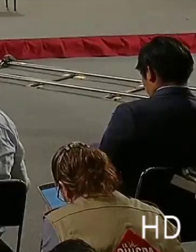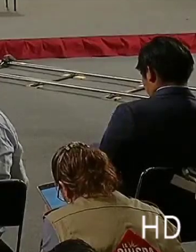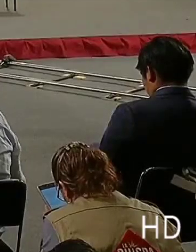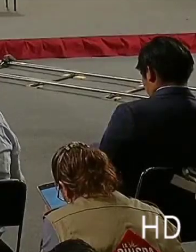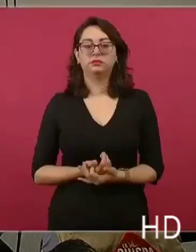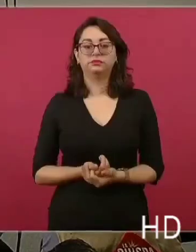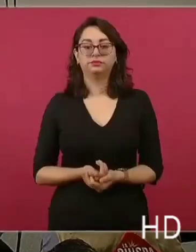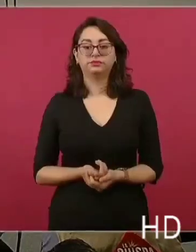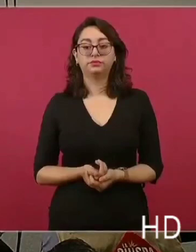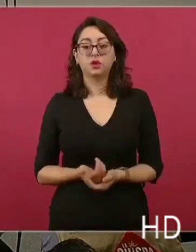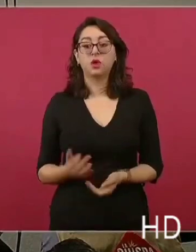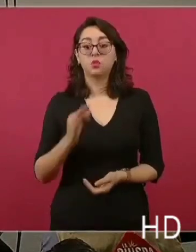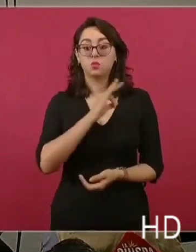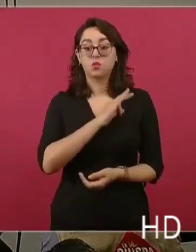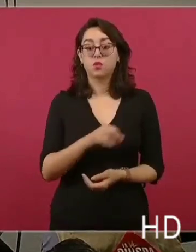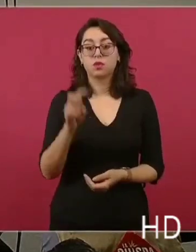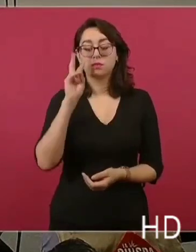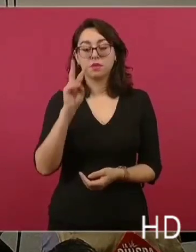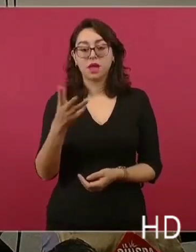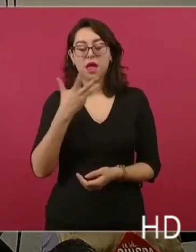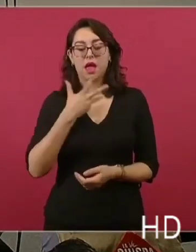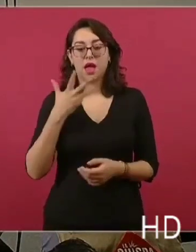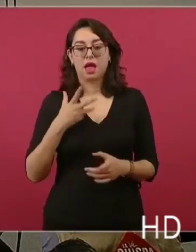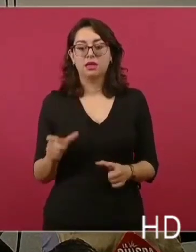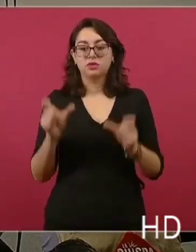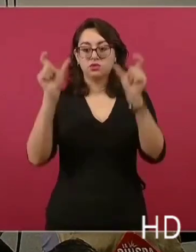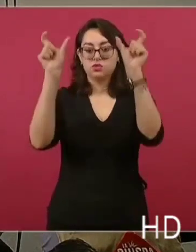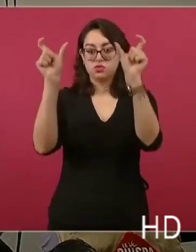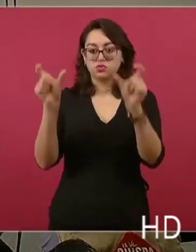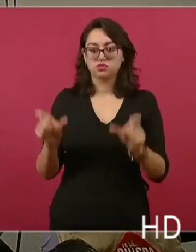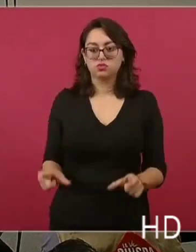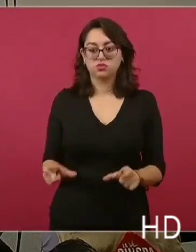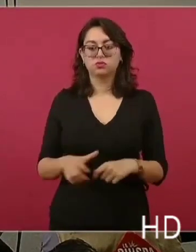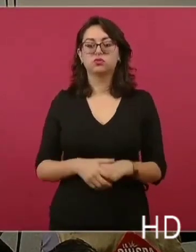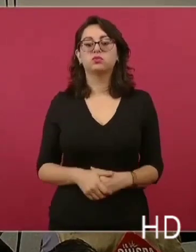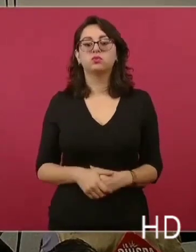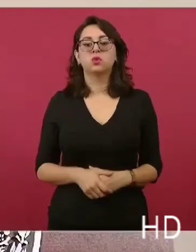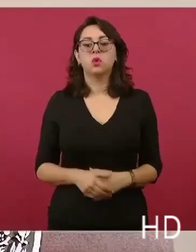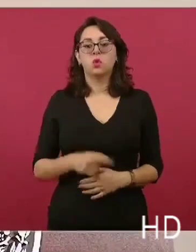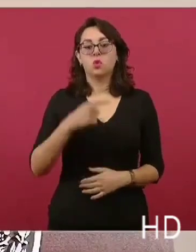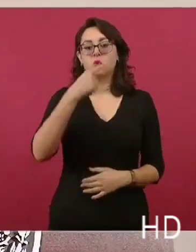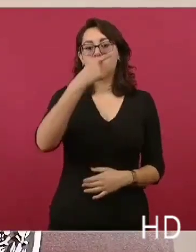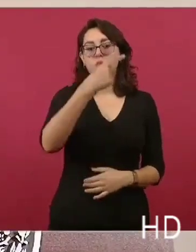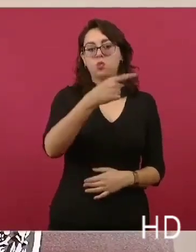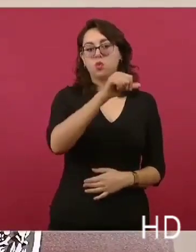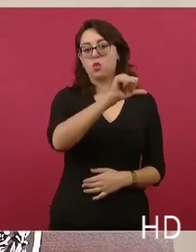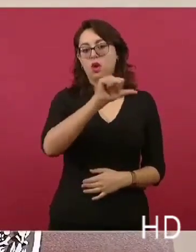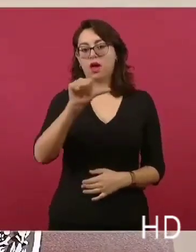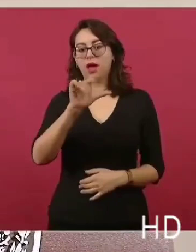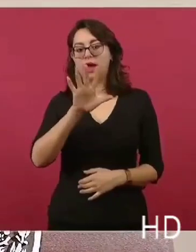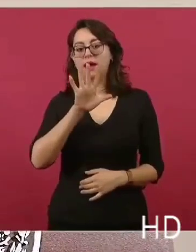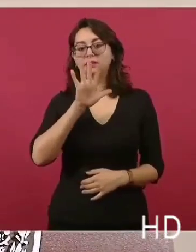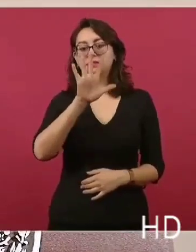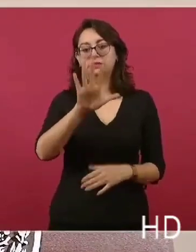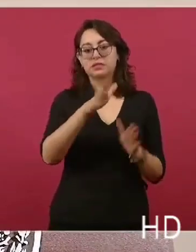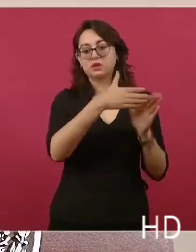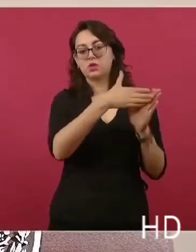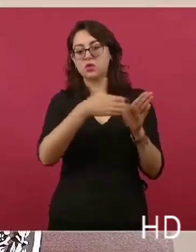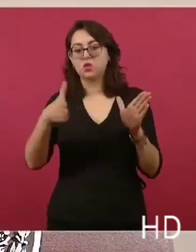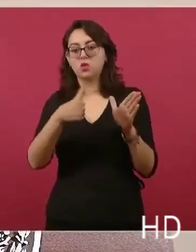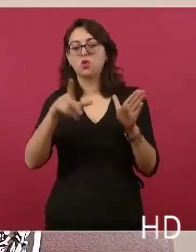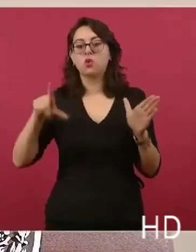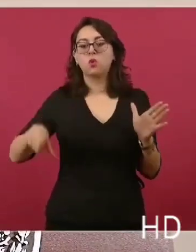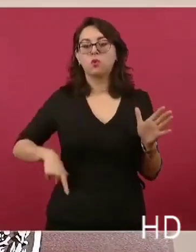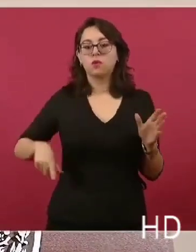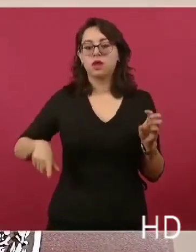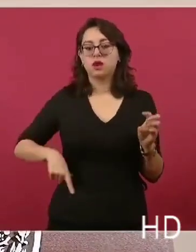Eso requiere un comentario. Del 1 al 5 fueron operaciones hechas durante el periodo de gobierno de Felipe Calderón